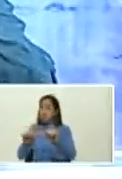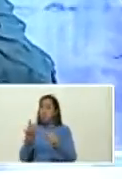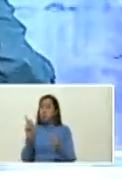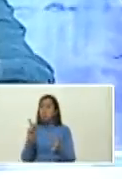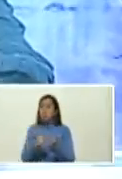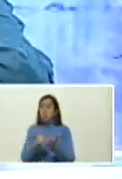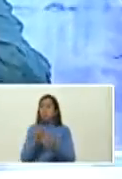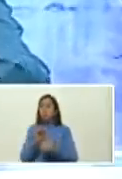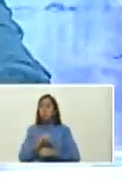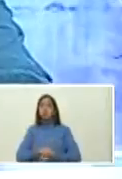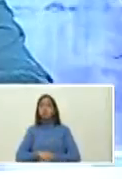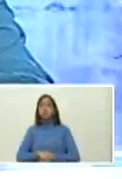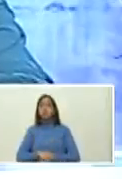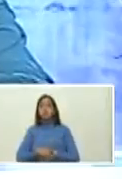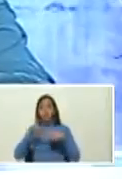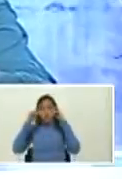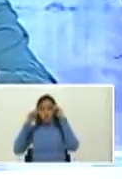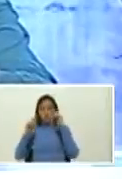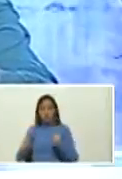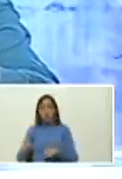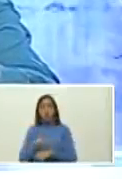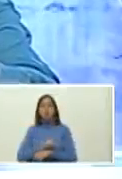béisbol profesional de Venezuela